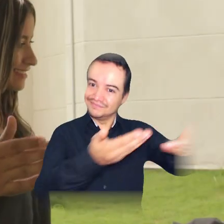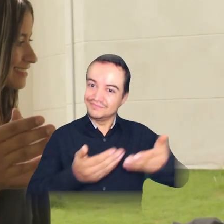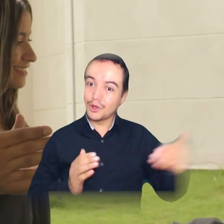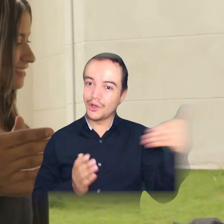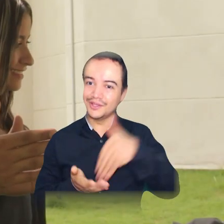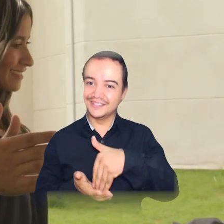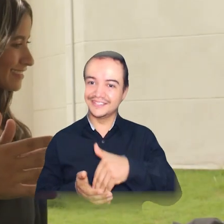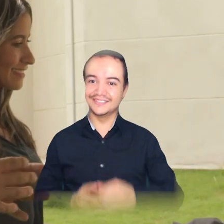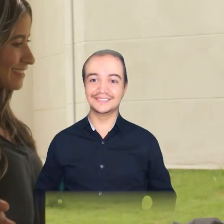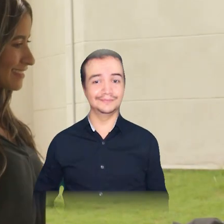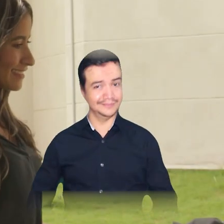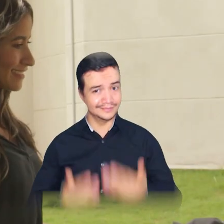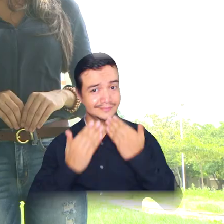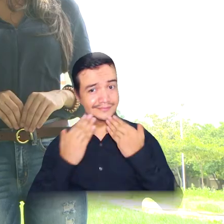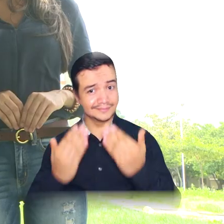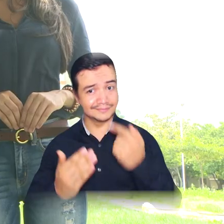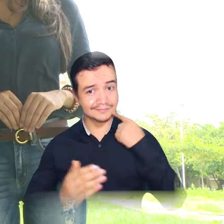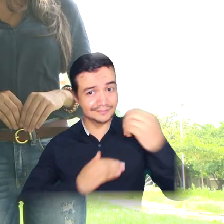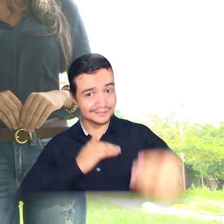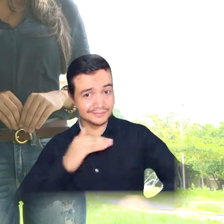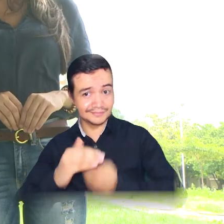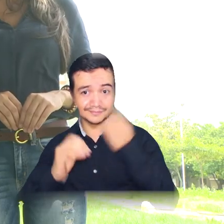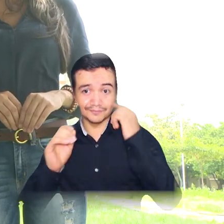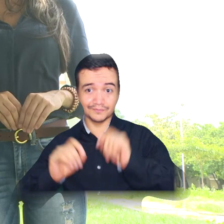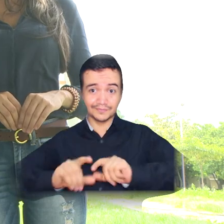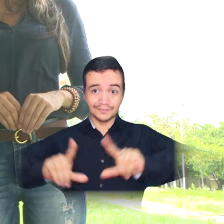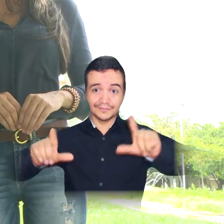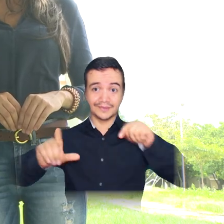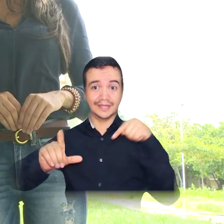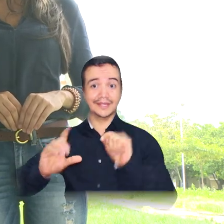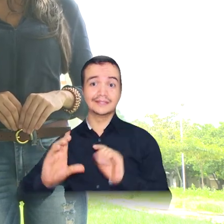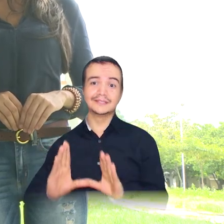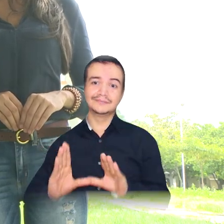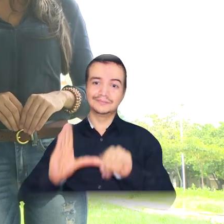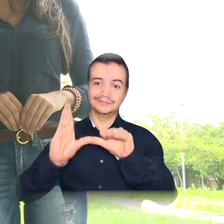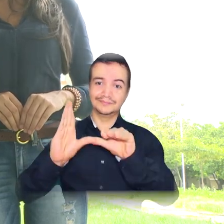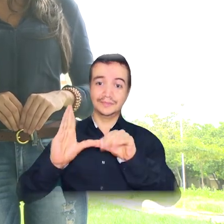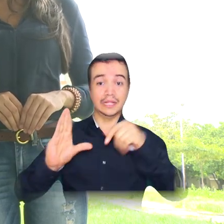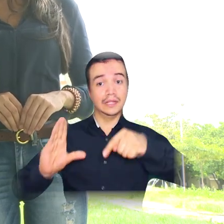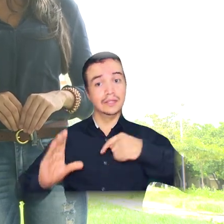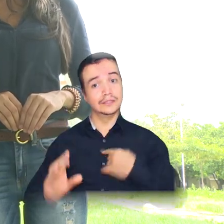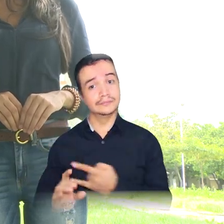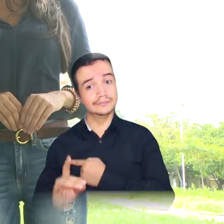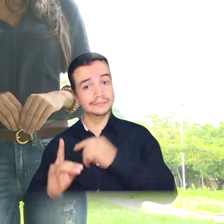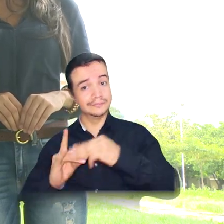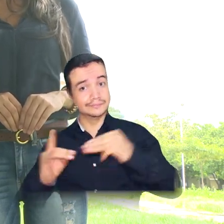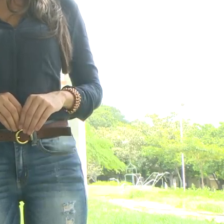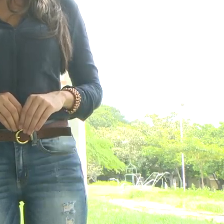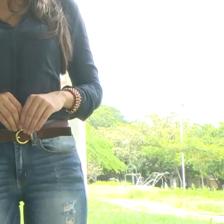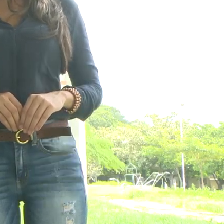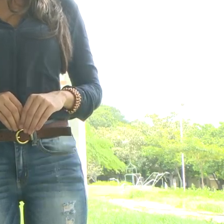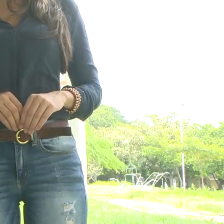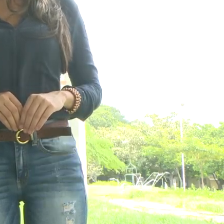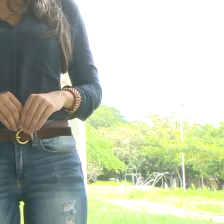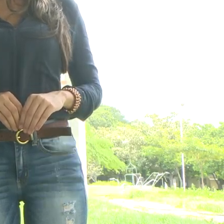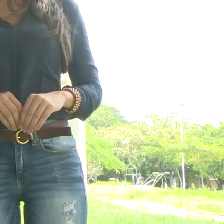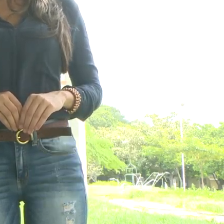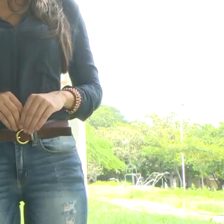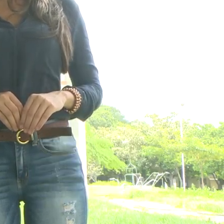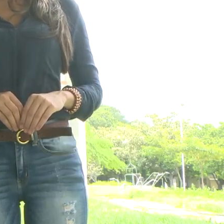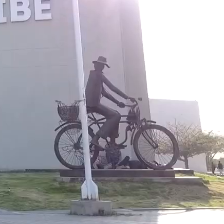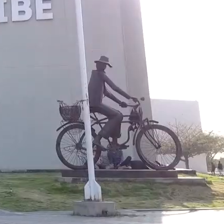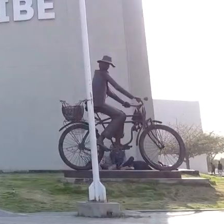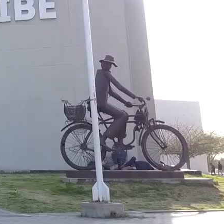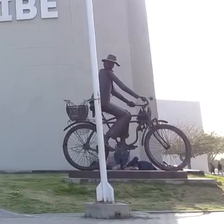Ya estamos de vuelta con ustedes. Gracias por su sintonía. Están viendo el Campus TV, programa institucional de la Universidad del